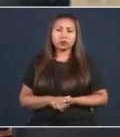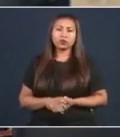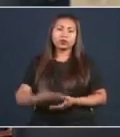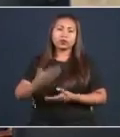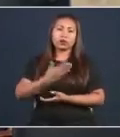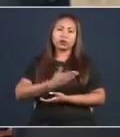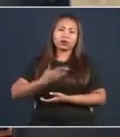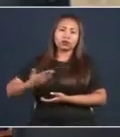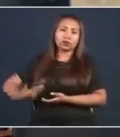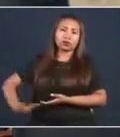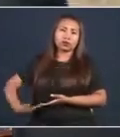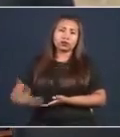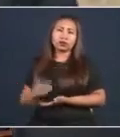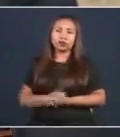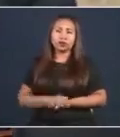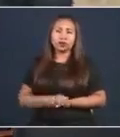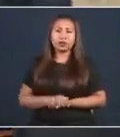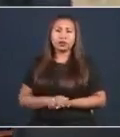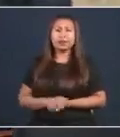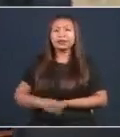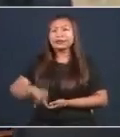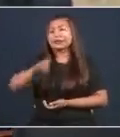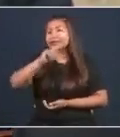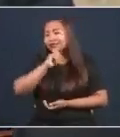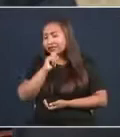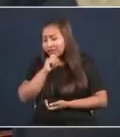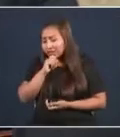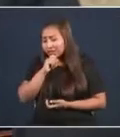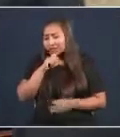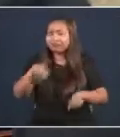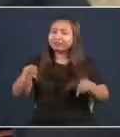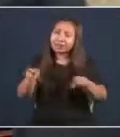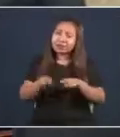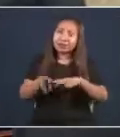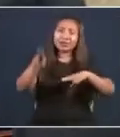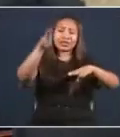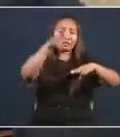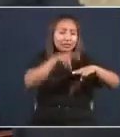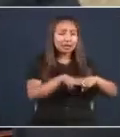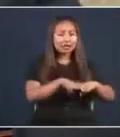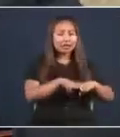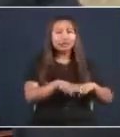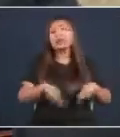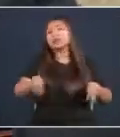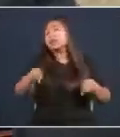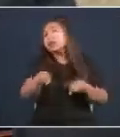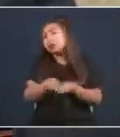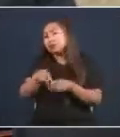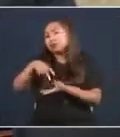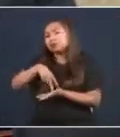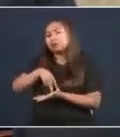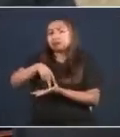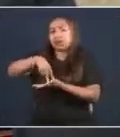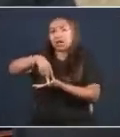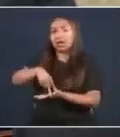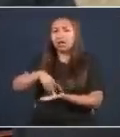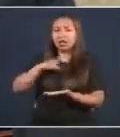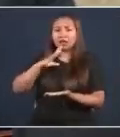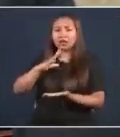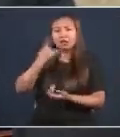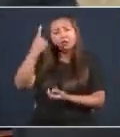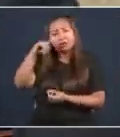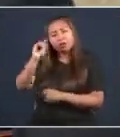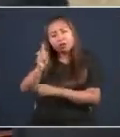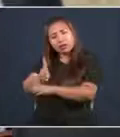Presidente, es difícil sentarse aquí o levantarse aquí y defender a un gobierno que